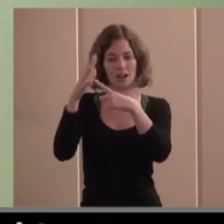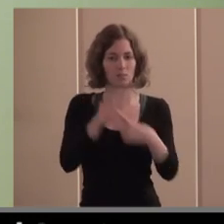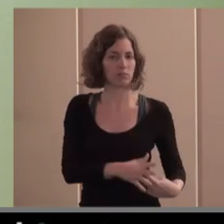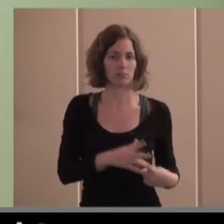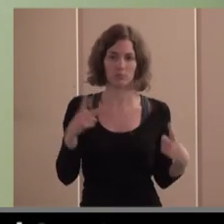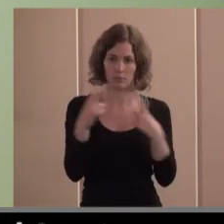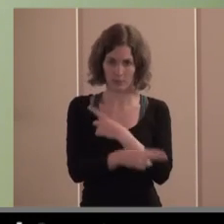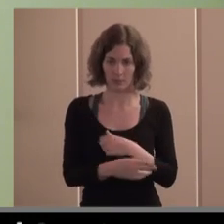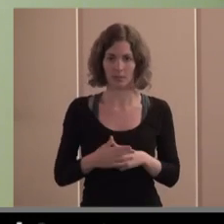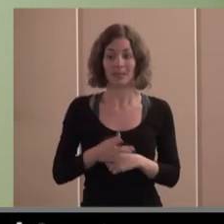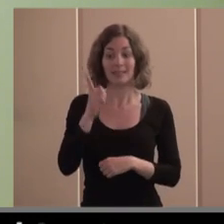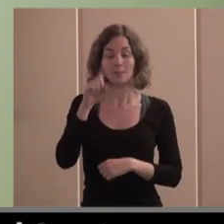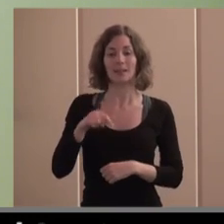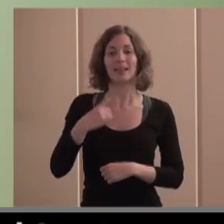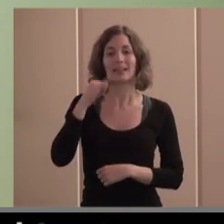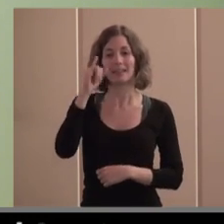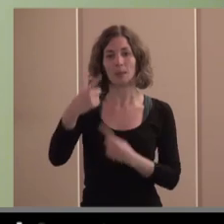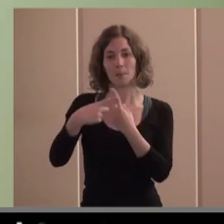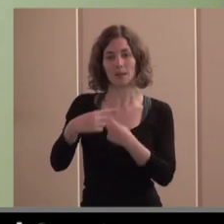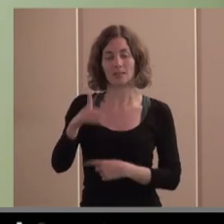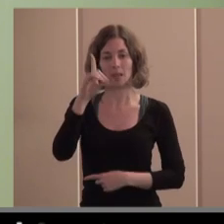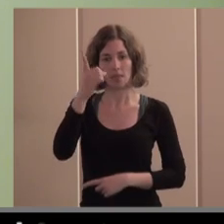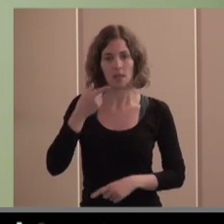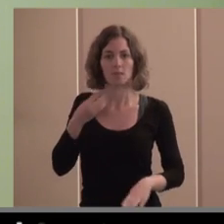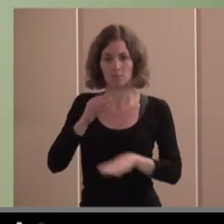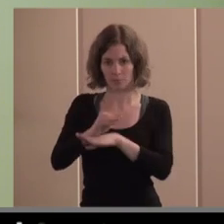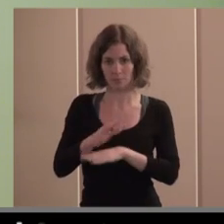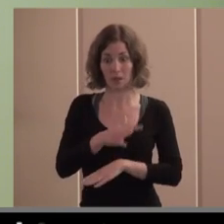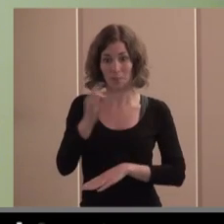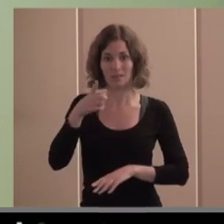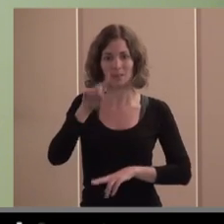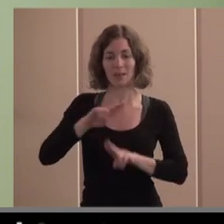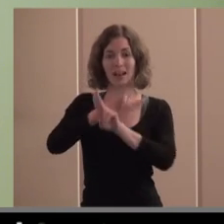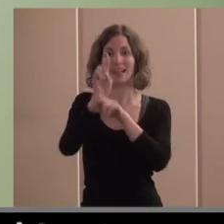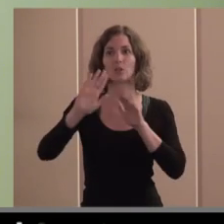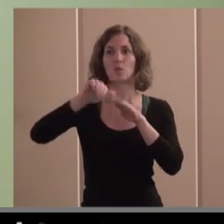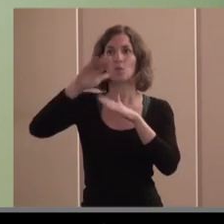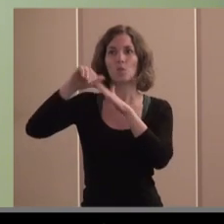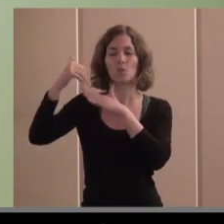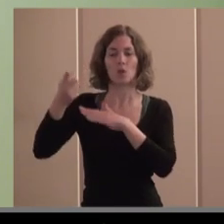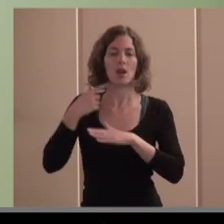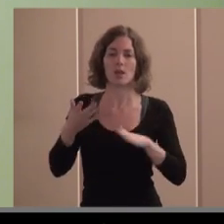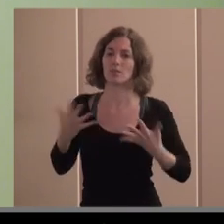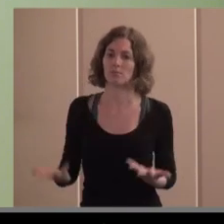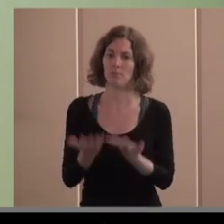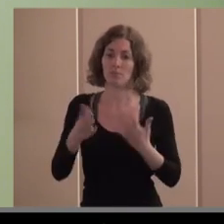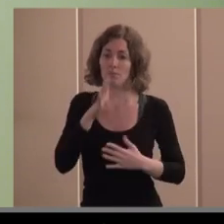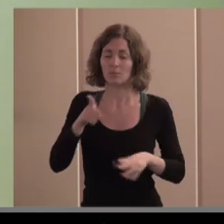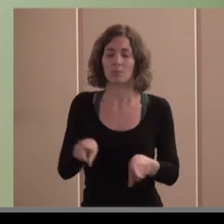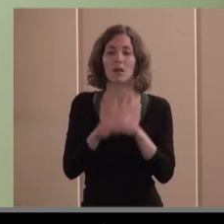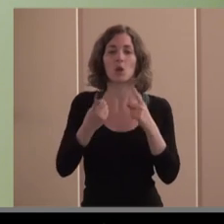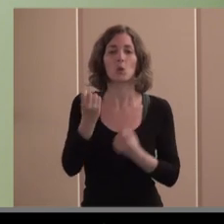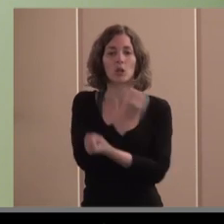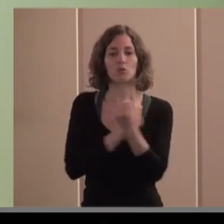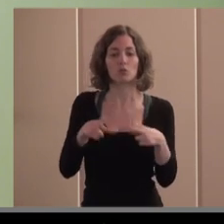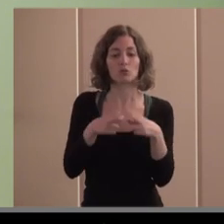tenemos que invertir en I más D y por supuesto potenciar la internacionalización que es lo que están haciendo todas las empresas sean o no de economía social tenemos que